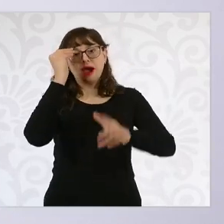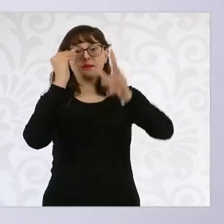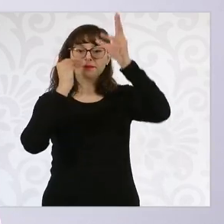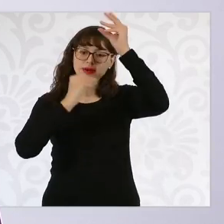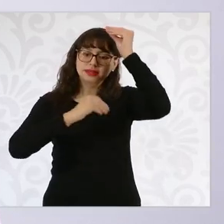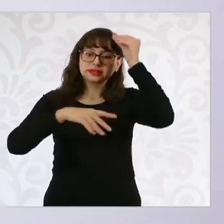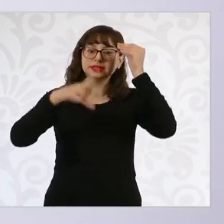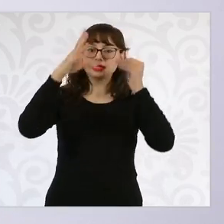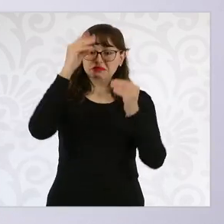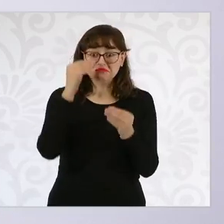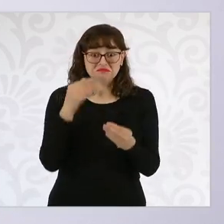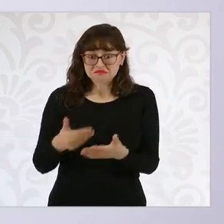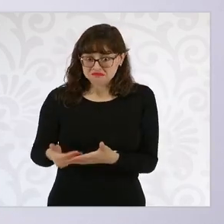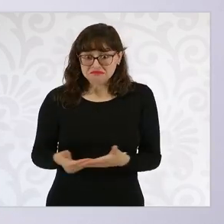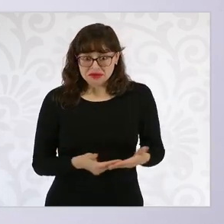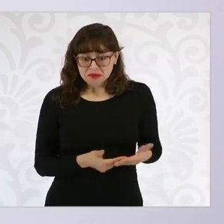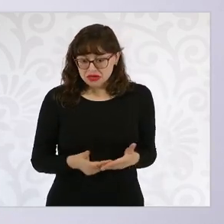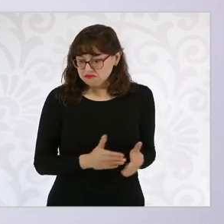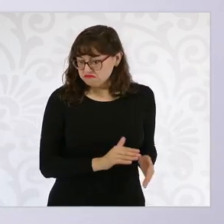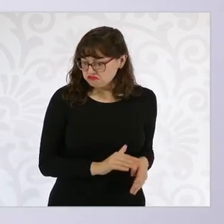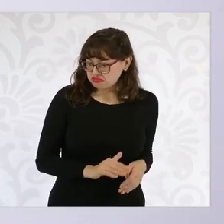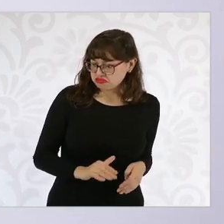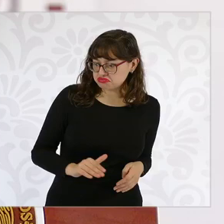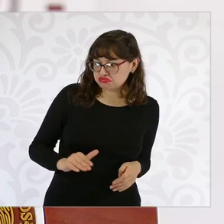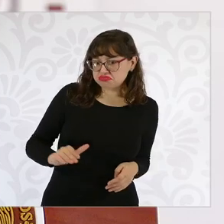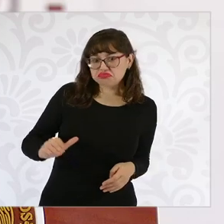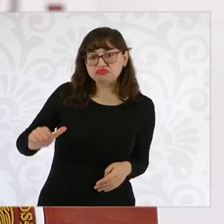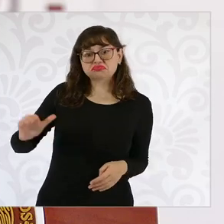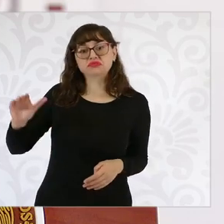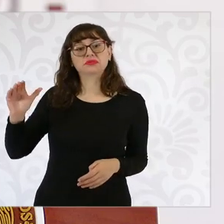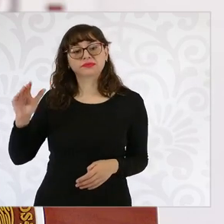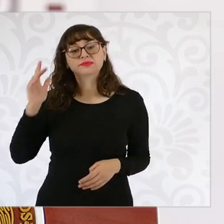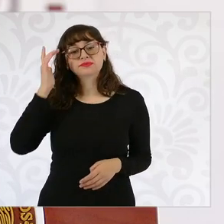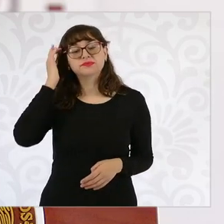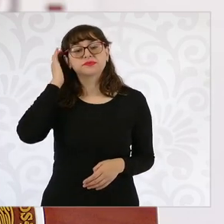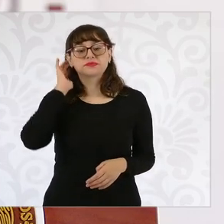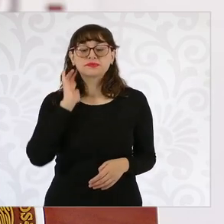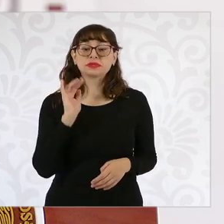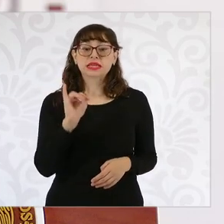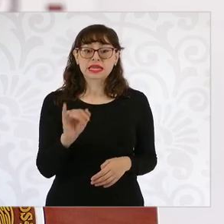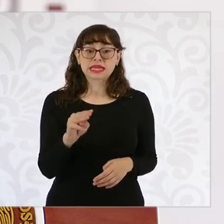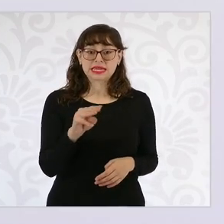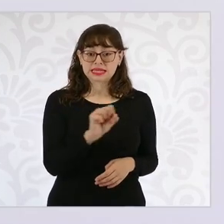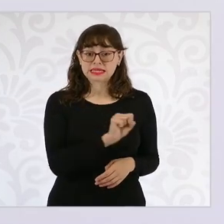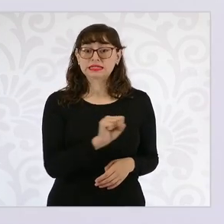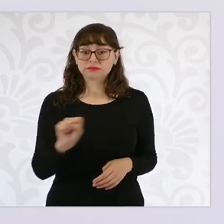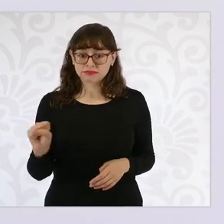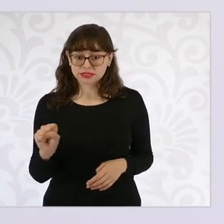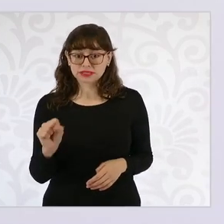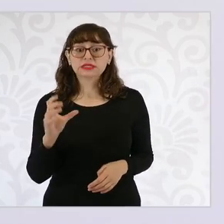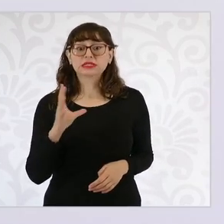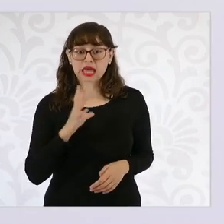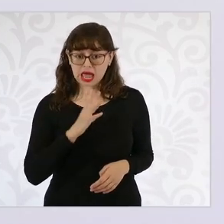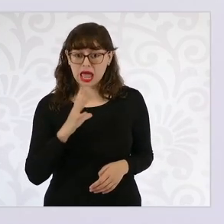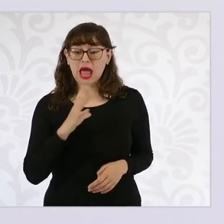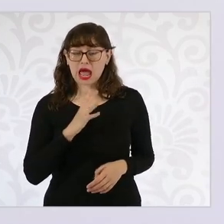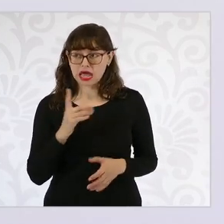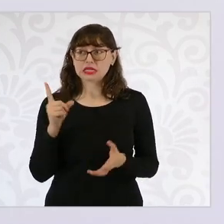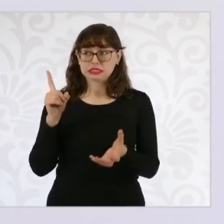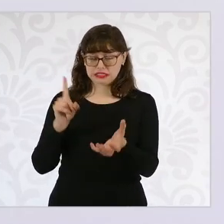primeros meses o los primeros años de vida. El Instituto Mexicano del Seguro Social tiene sus propias